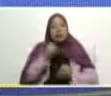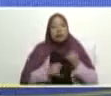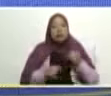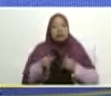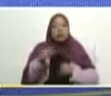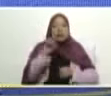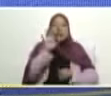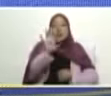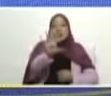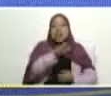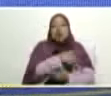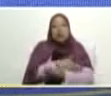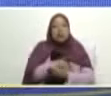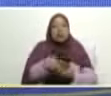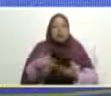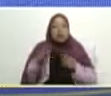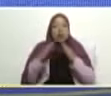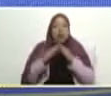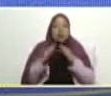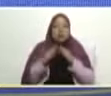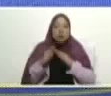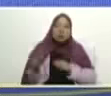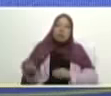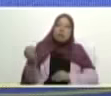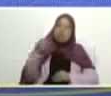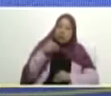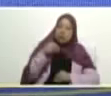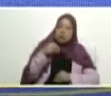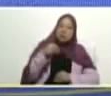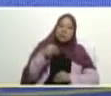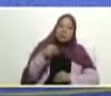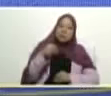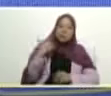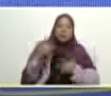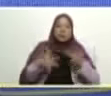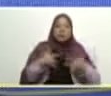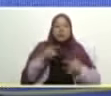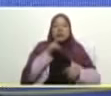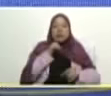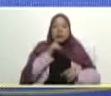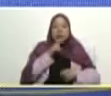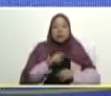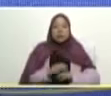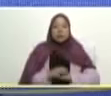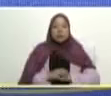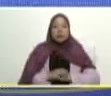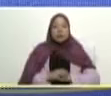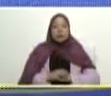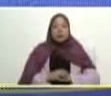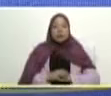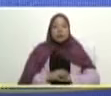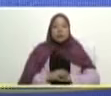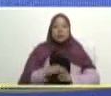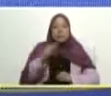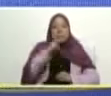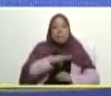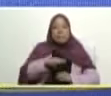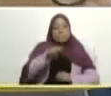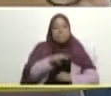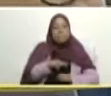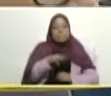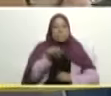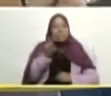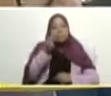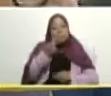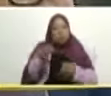5 millones y vamos por más para que les arda la gran misión cuadrante de